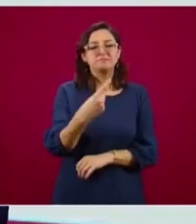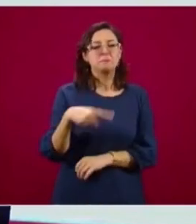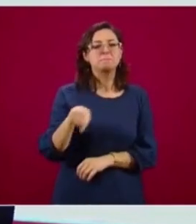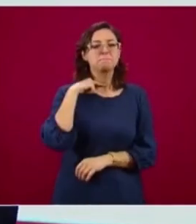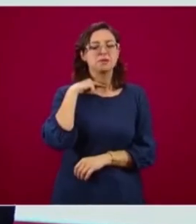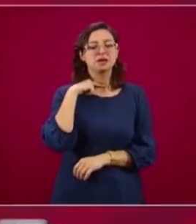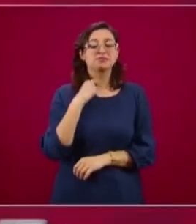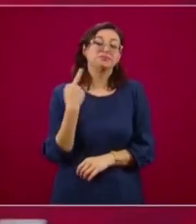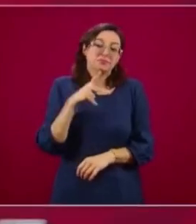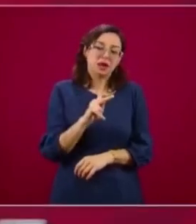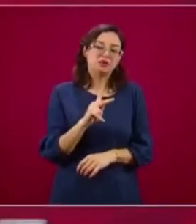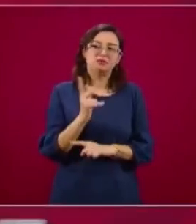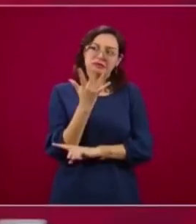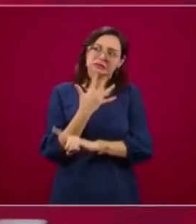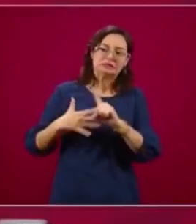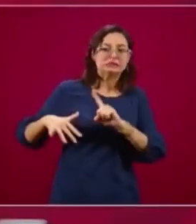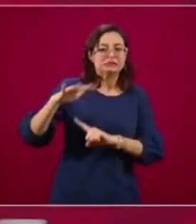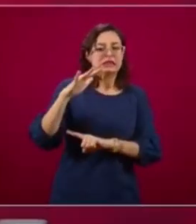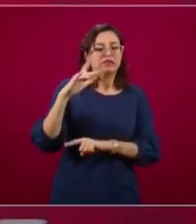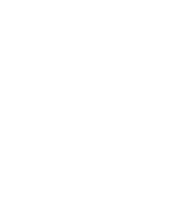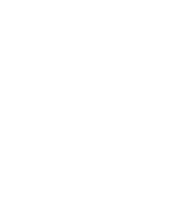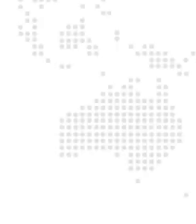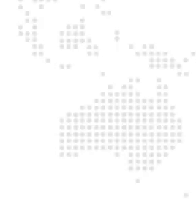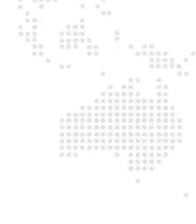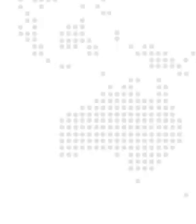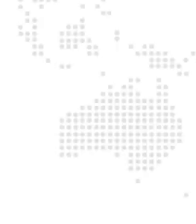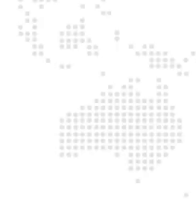ámbito multifactorial.